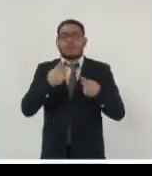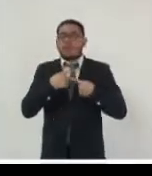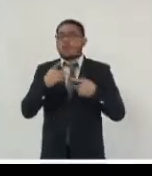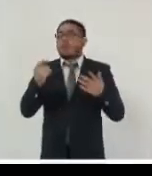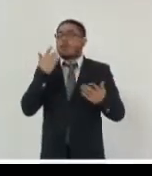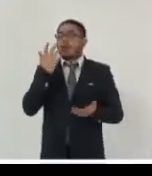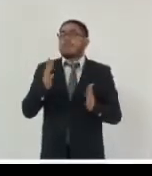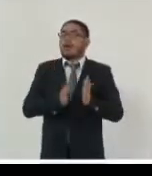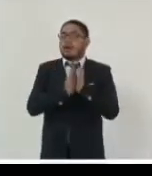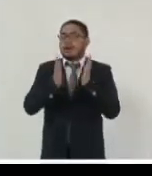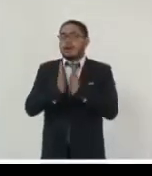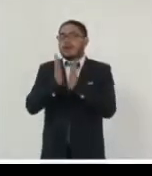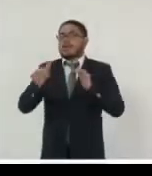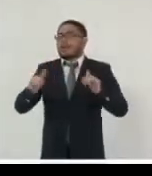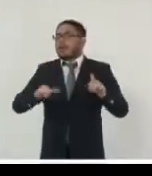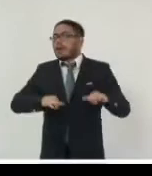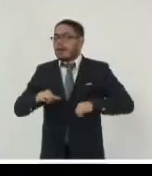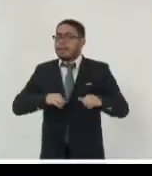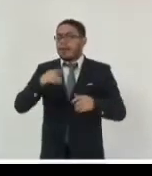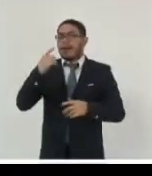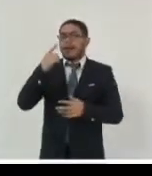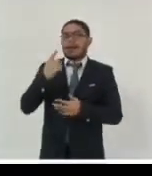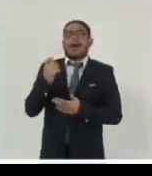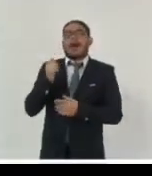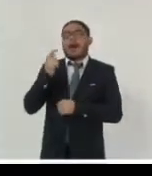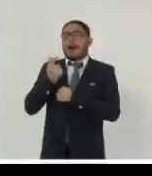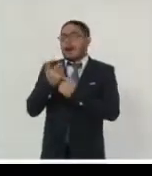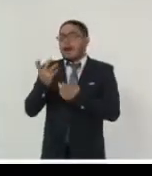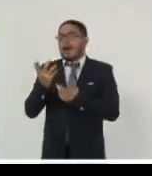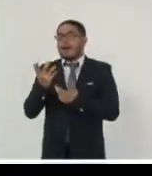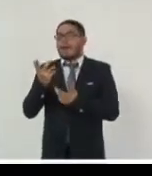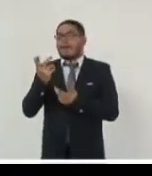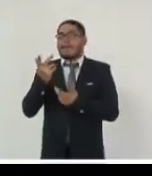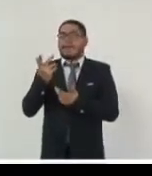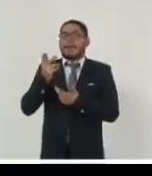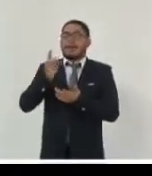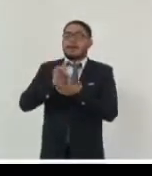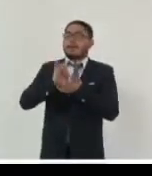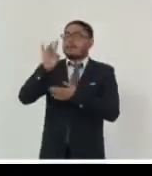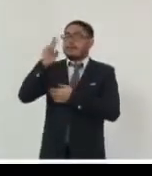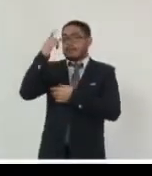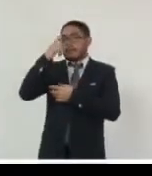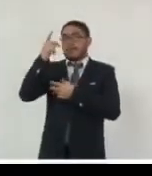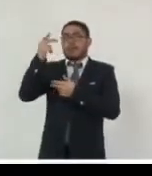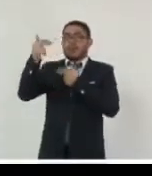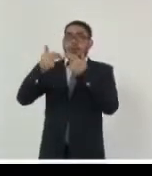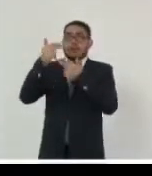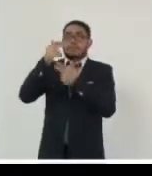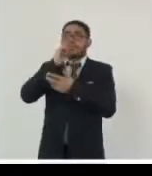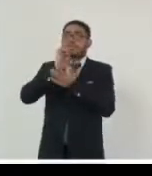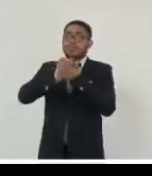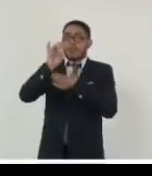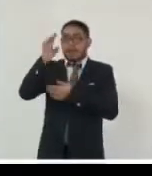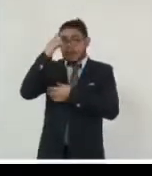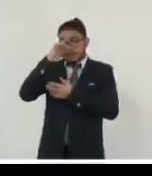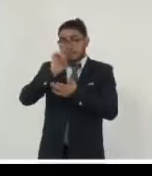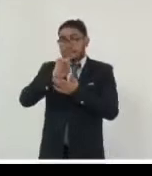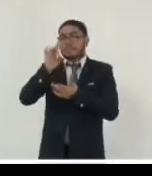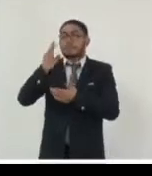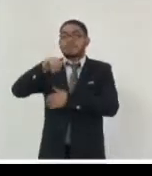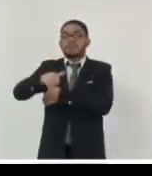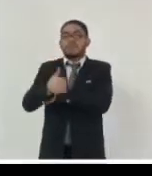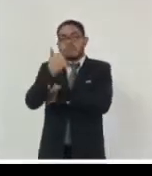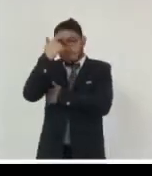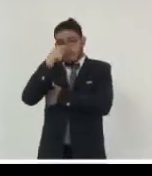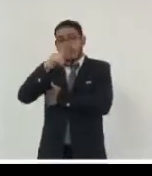la denuncia si fuera necesaria la implementación de pruebas piloto de